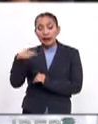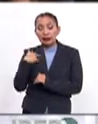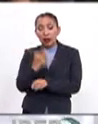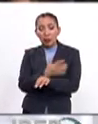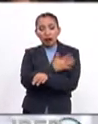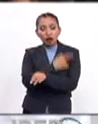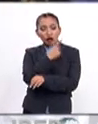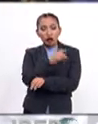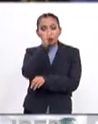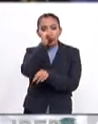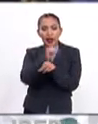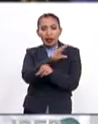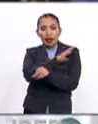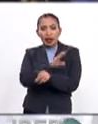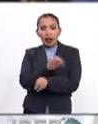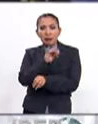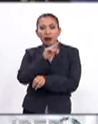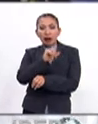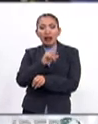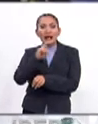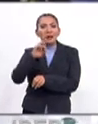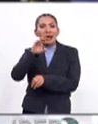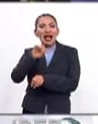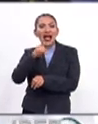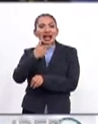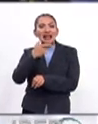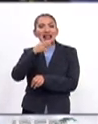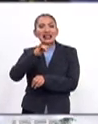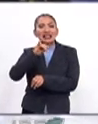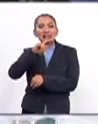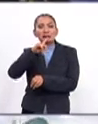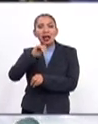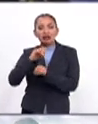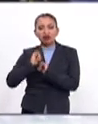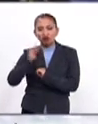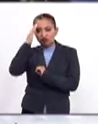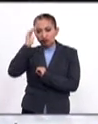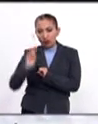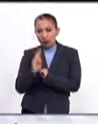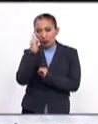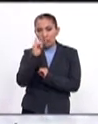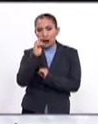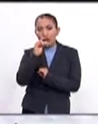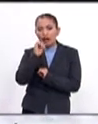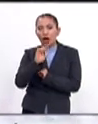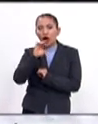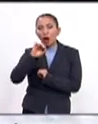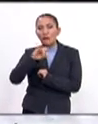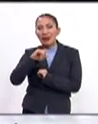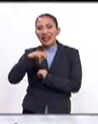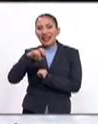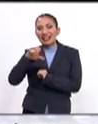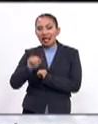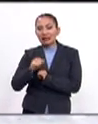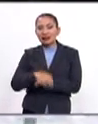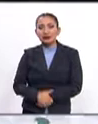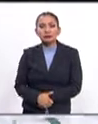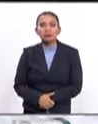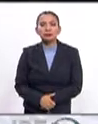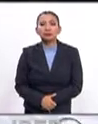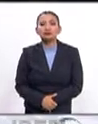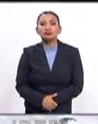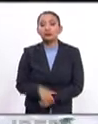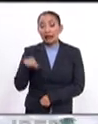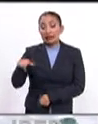estuvo acompañada por la secretaria general iberoamericana, Rebeca Grinspan, y el rector de la Universidad Pontificia de Comillas, Julio Luis Martínez.